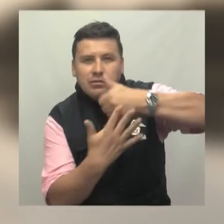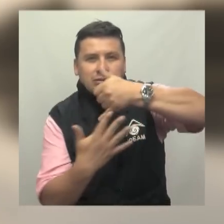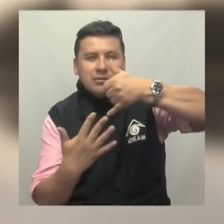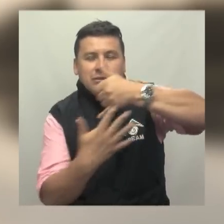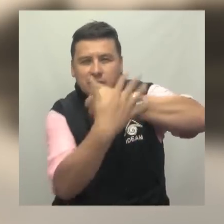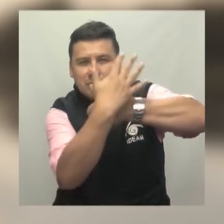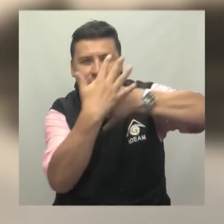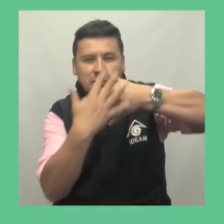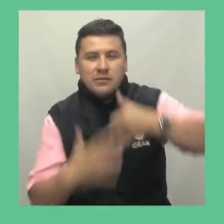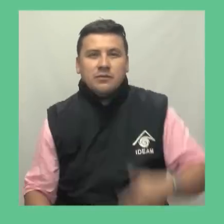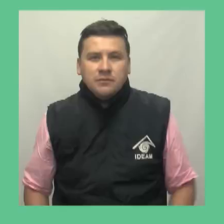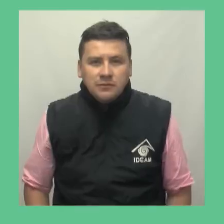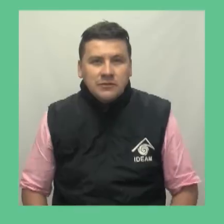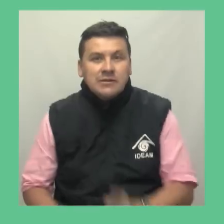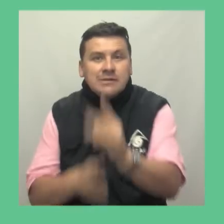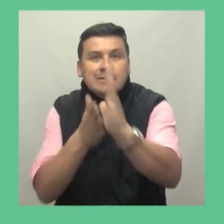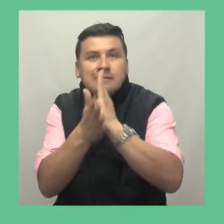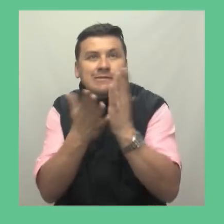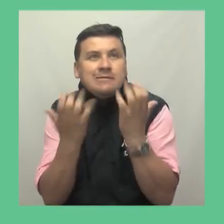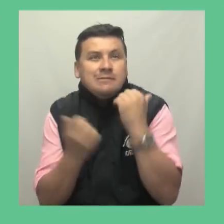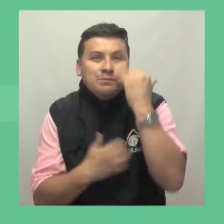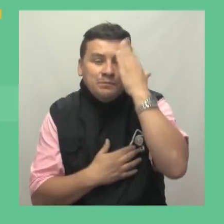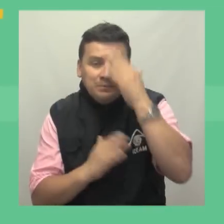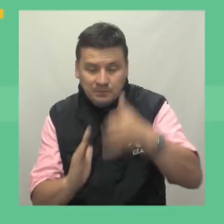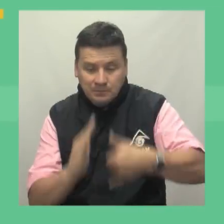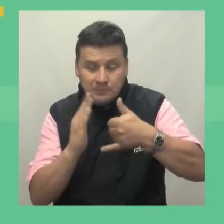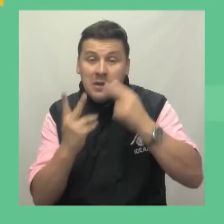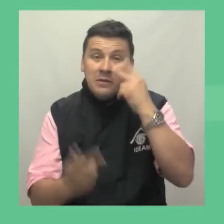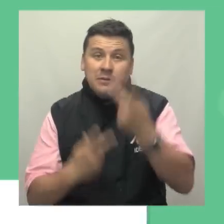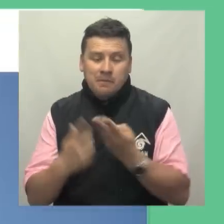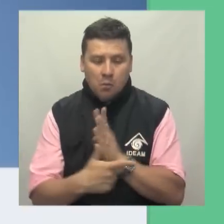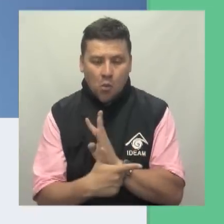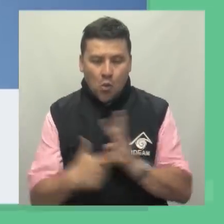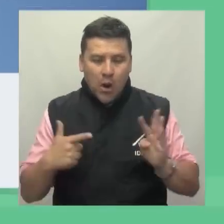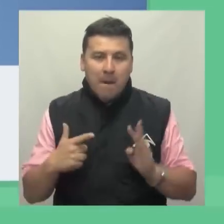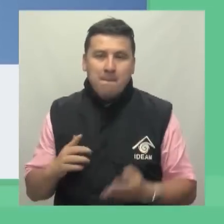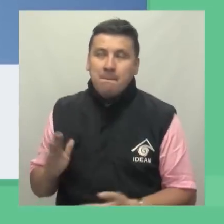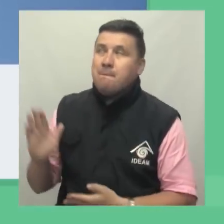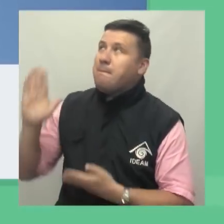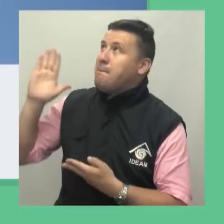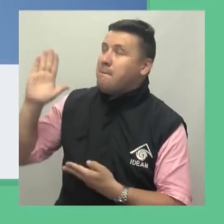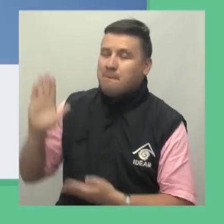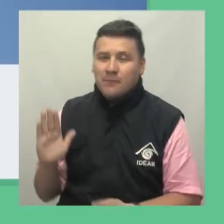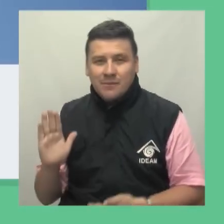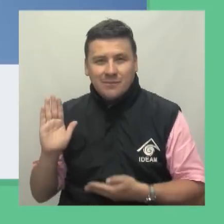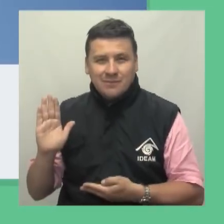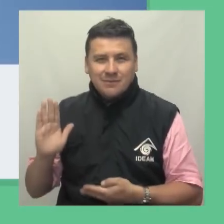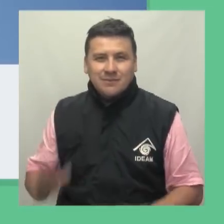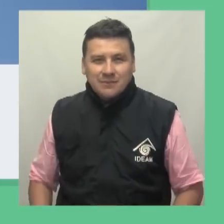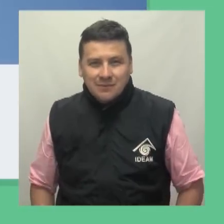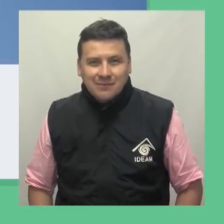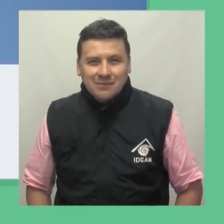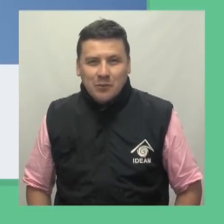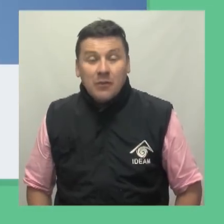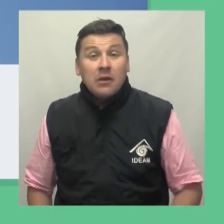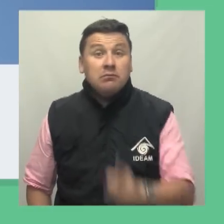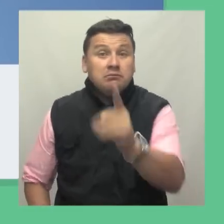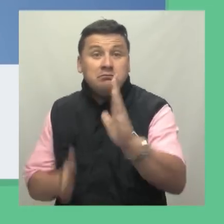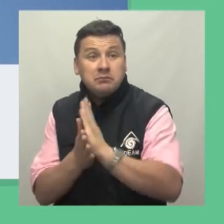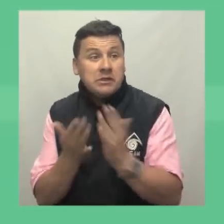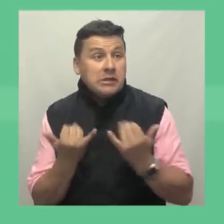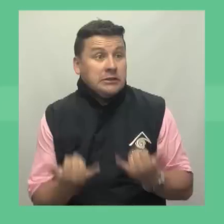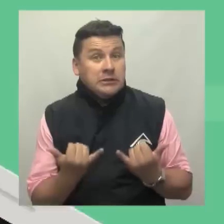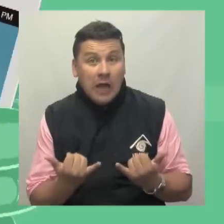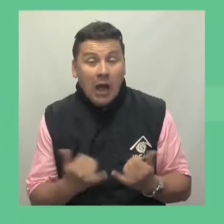colombiano. Para mayor información sobre el pronóstico del tiempo, visítenos en www.ideam.gov.co